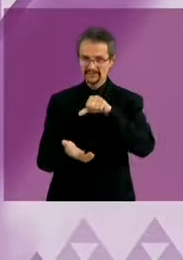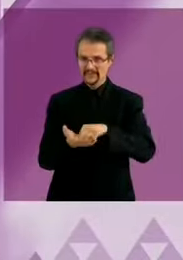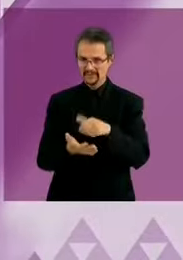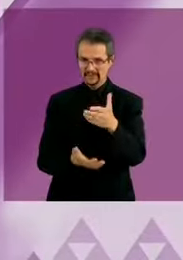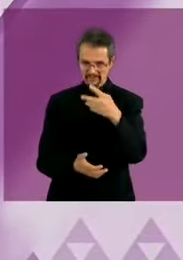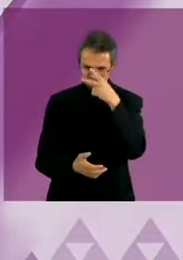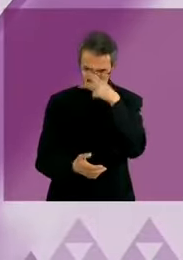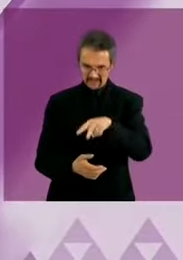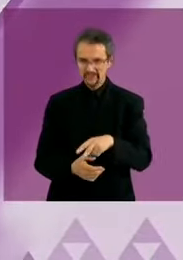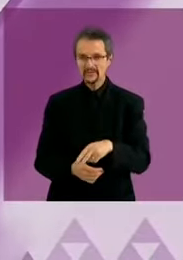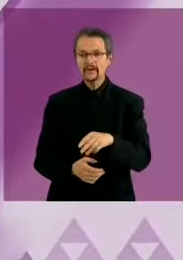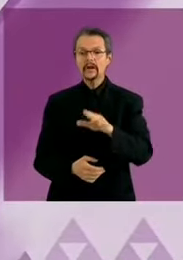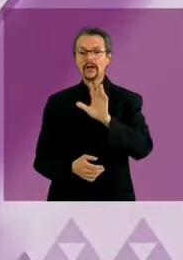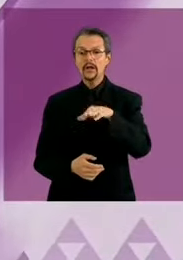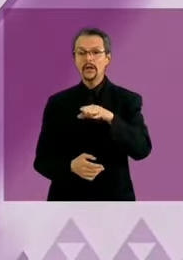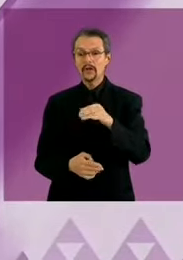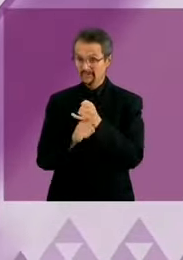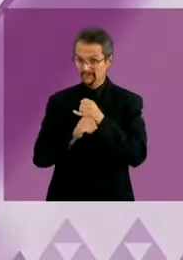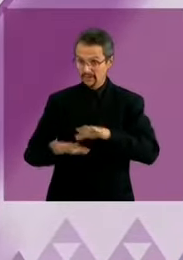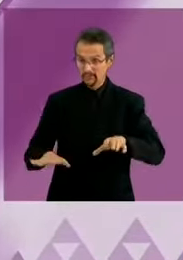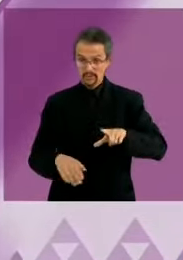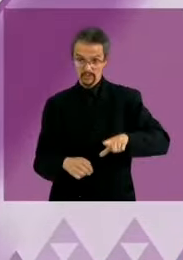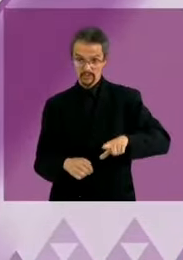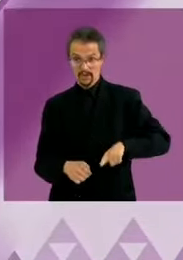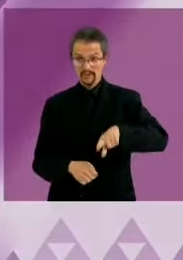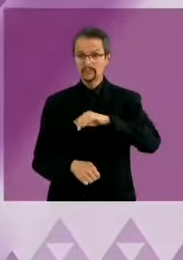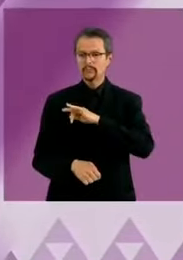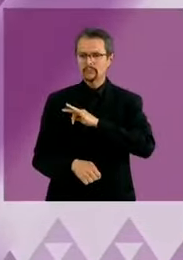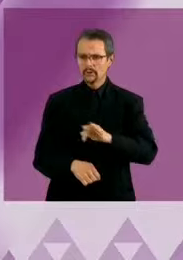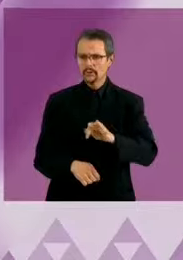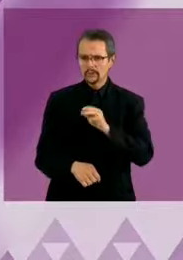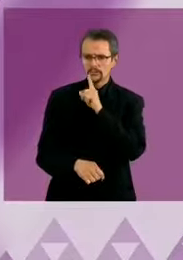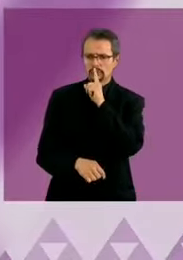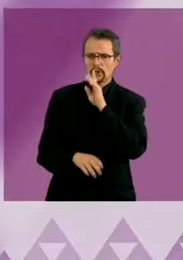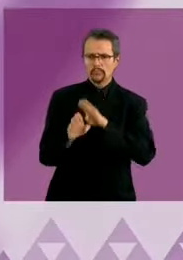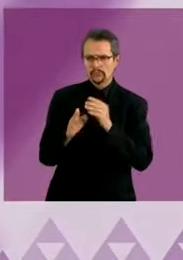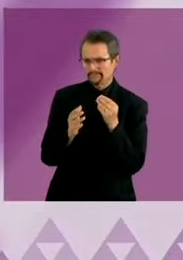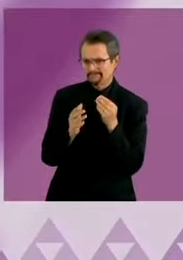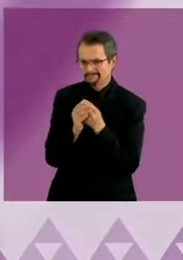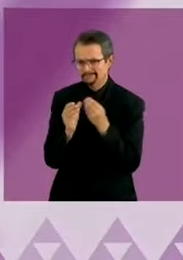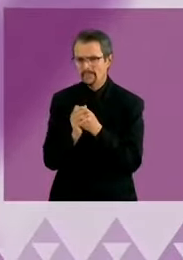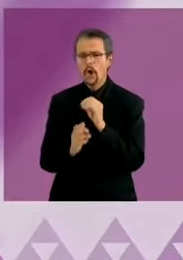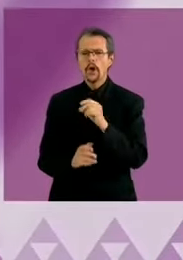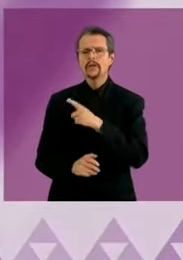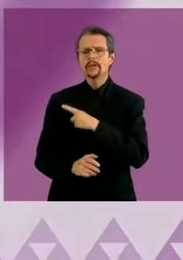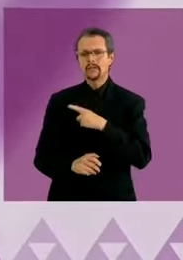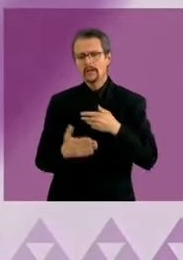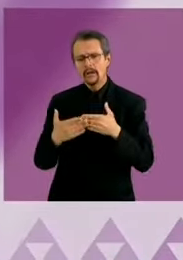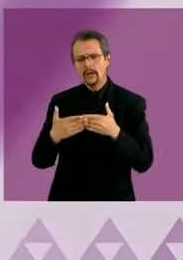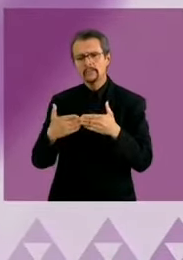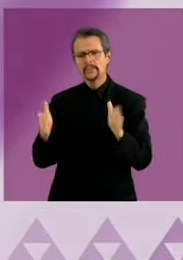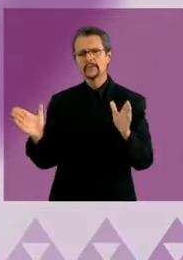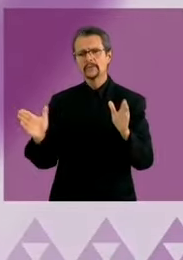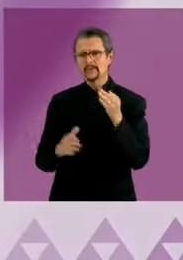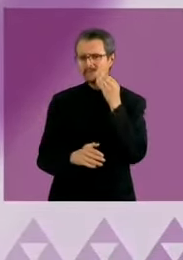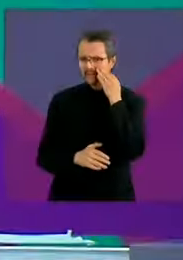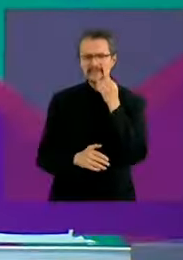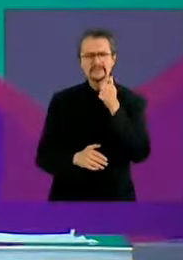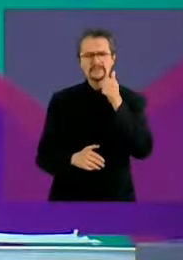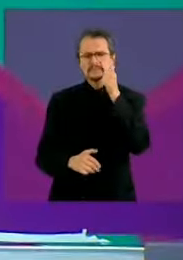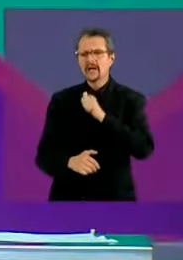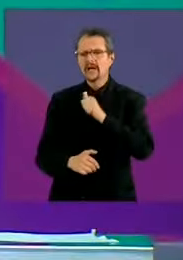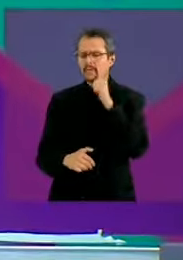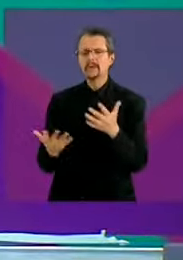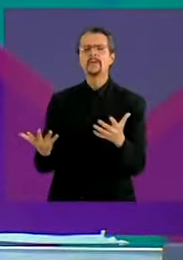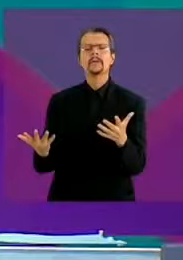información pueda ser reservada por algún tiempo determinado o esta debe ser accesible en todo momento? Debe ser